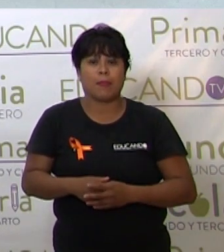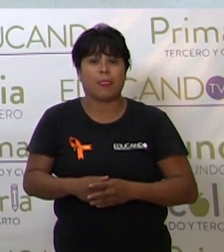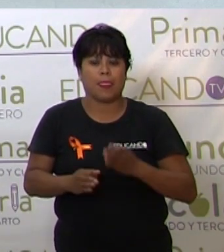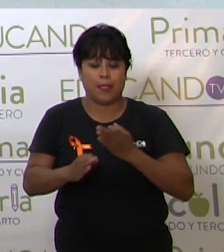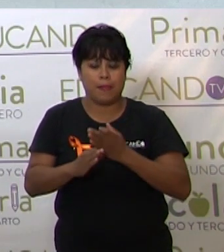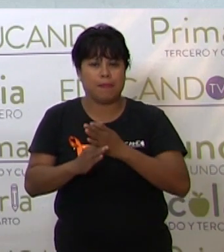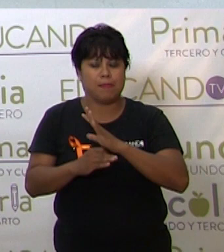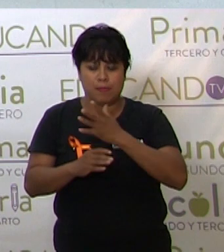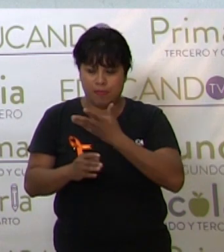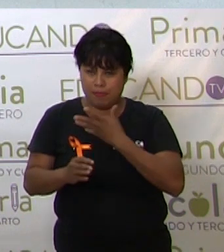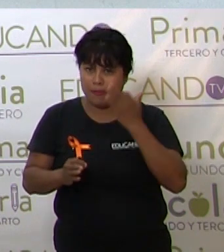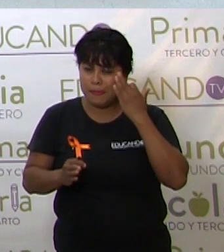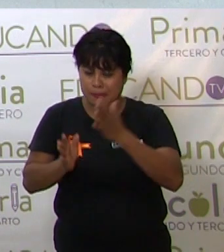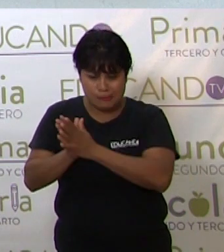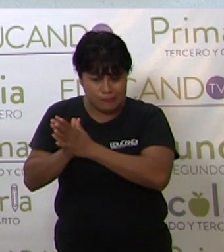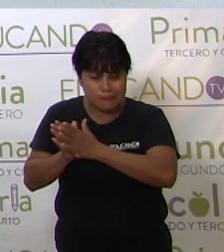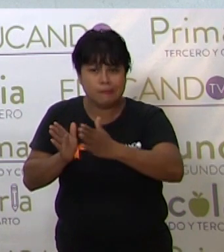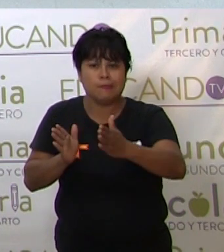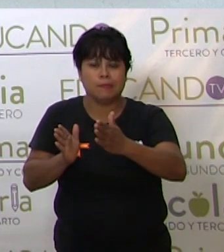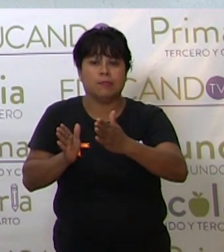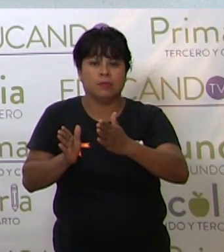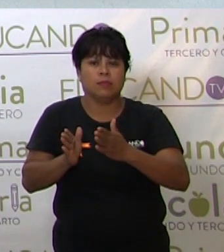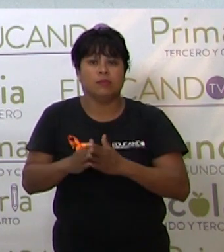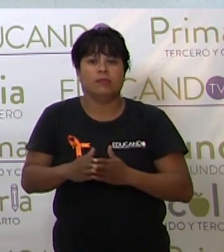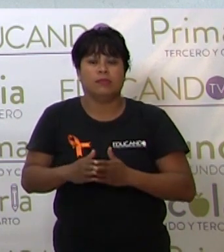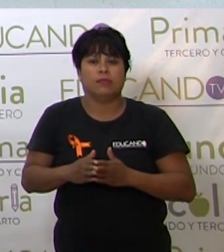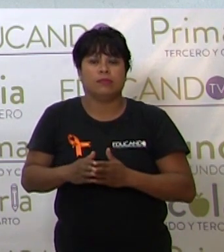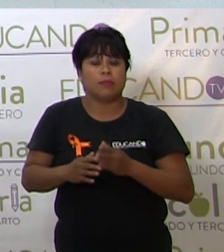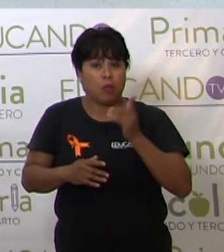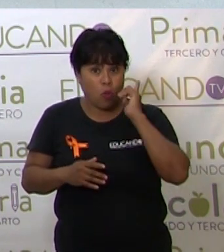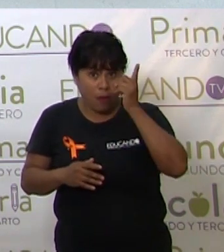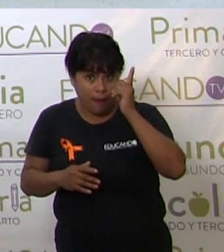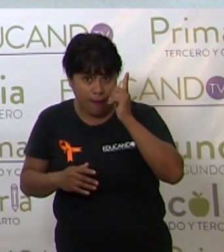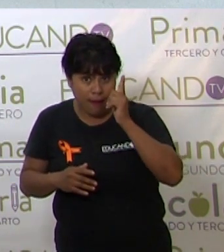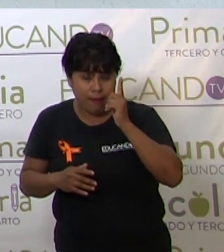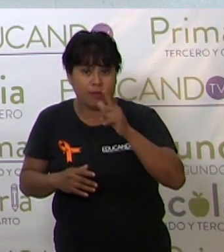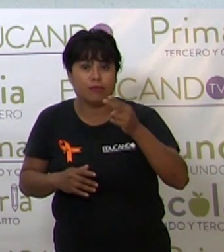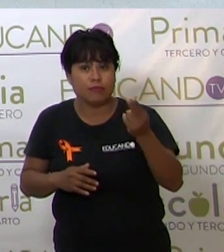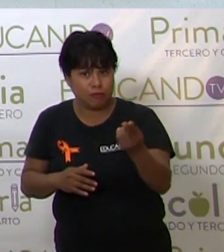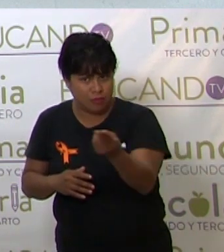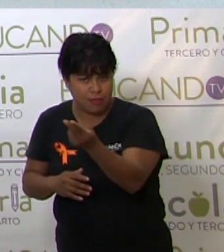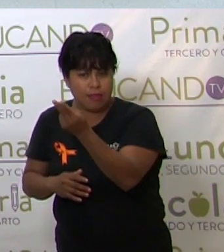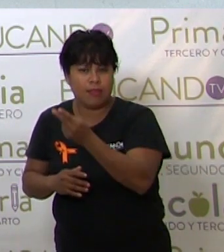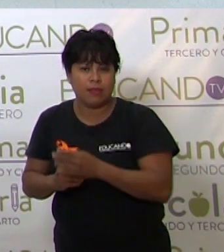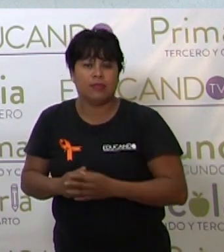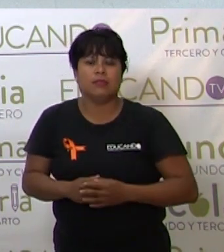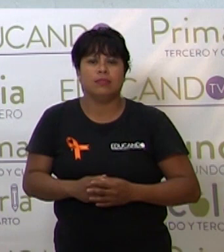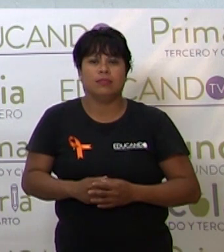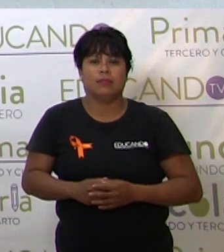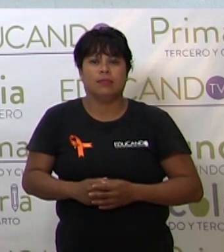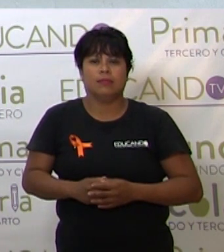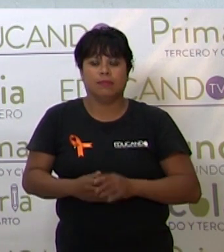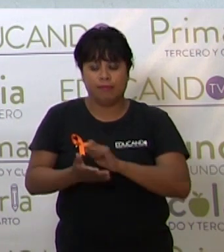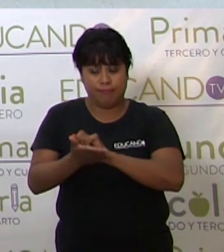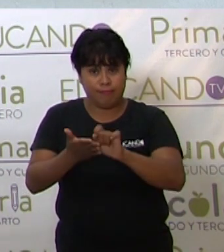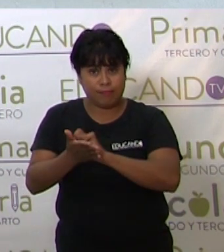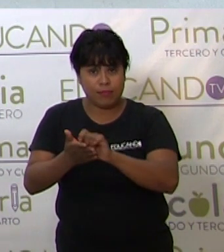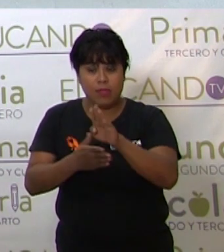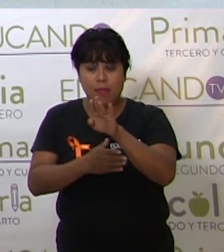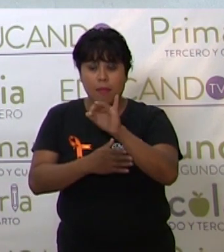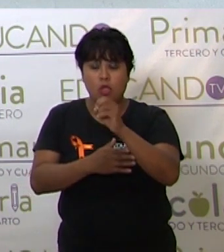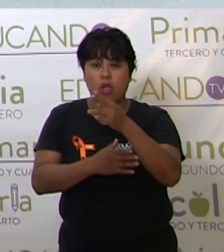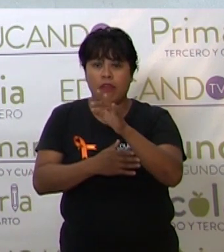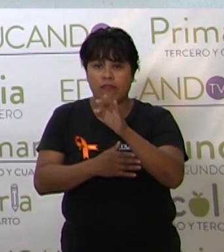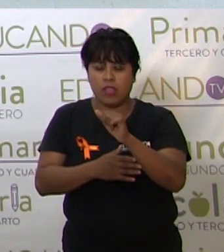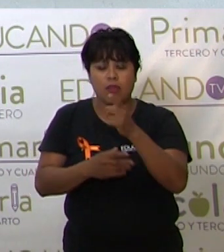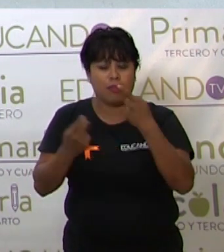pues creo que abarcamos bastante. Espero que alguno de ustedes escriba su biografía,